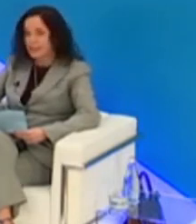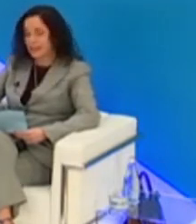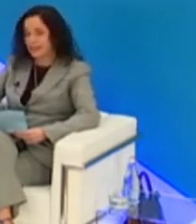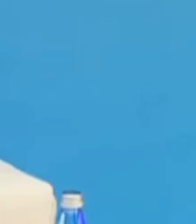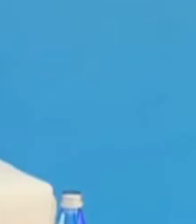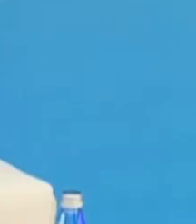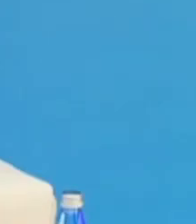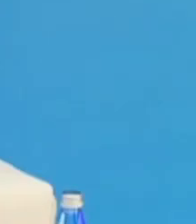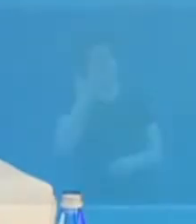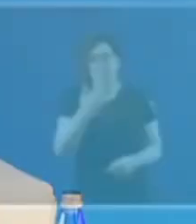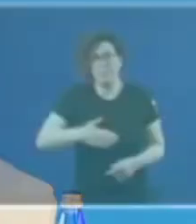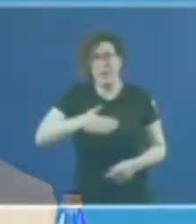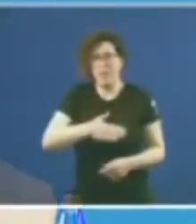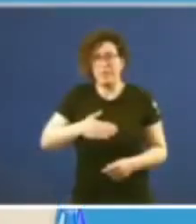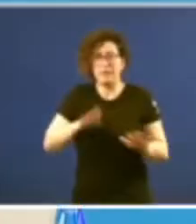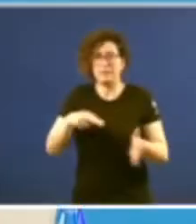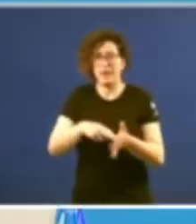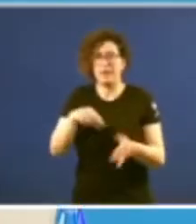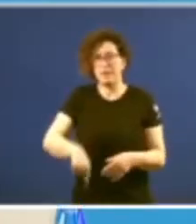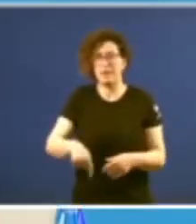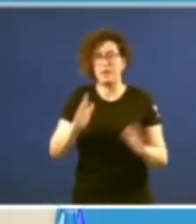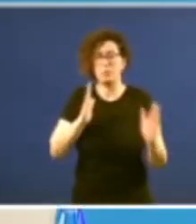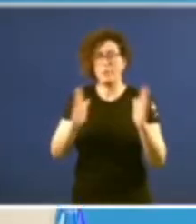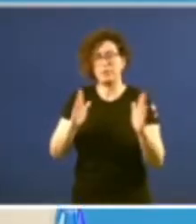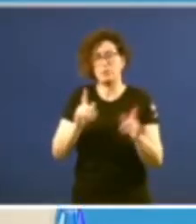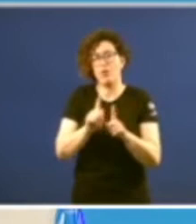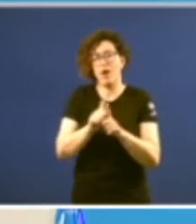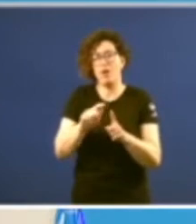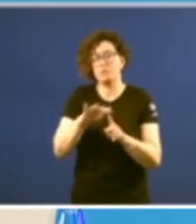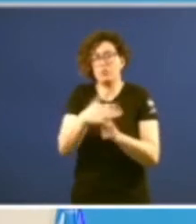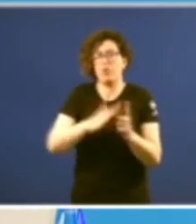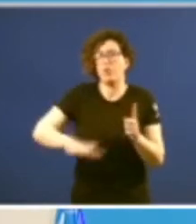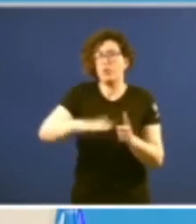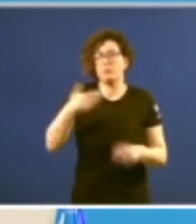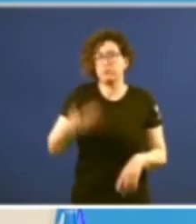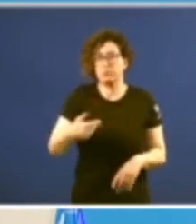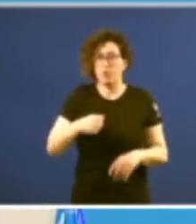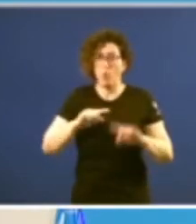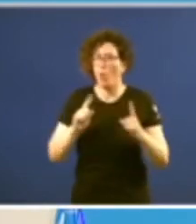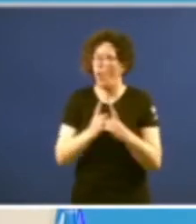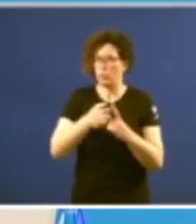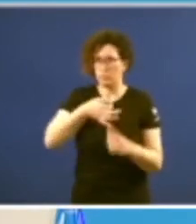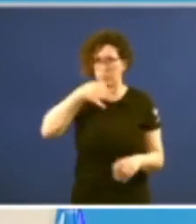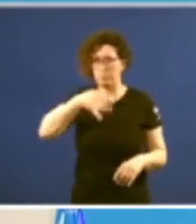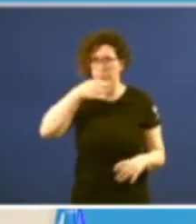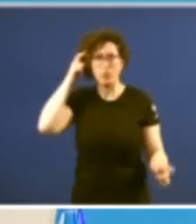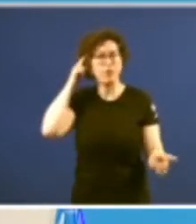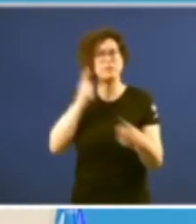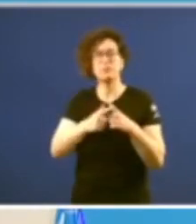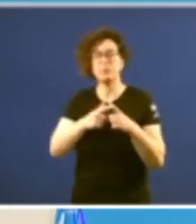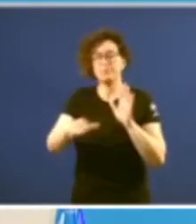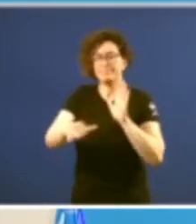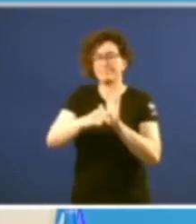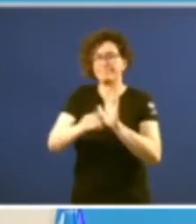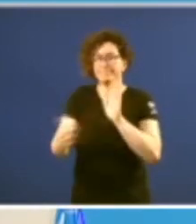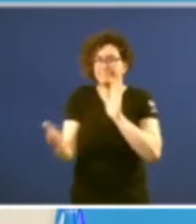estar hoxe aquí neste lugar tan emblemático mi escueta intervención hoxe vai pretender aproximarnos de